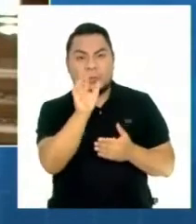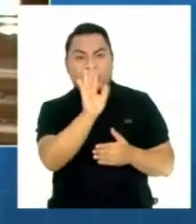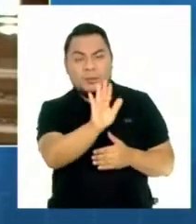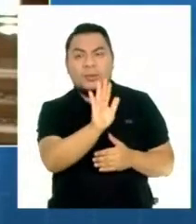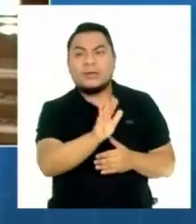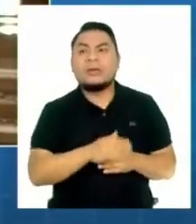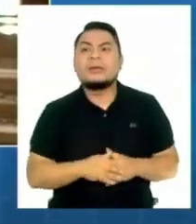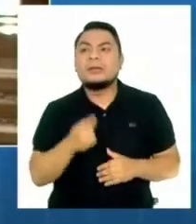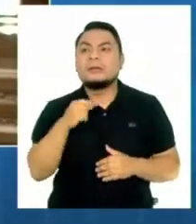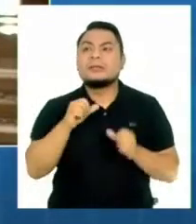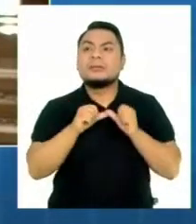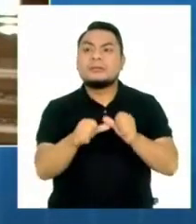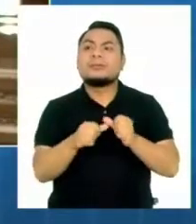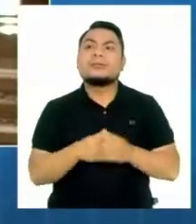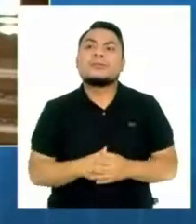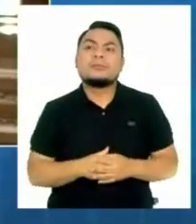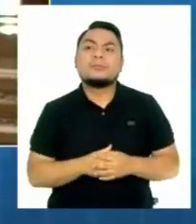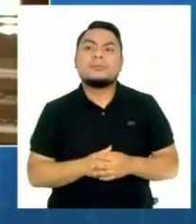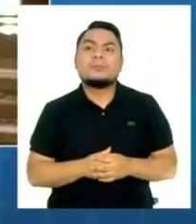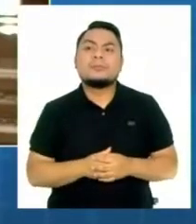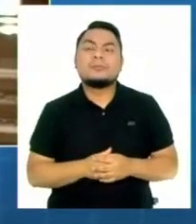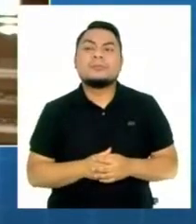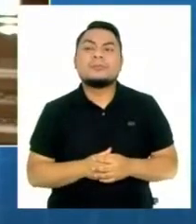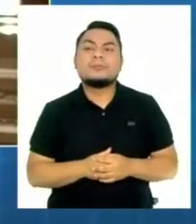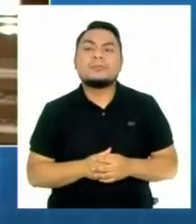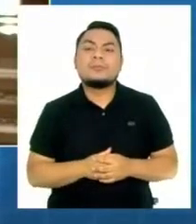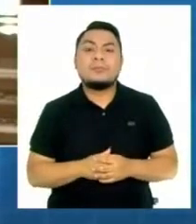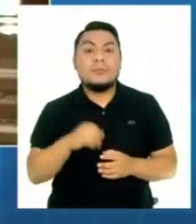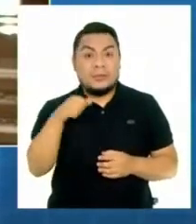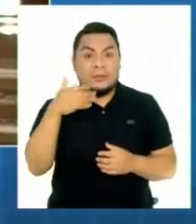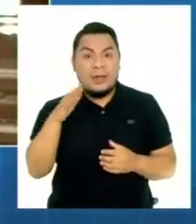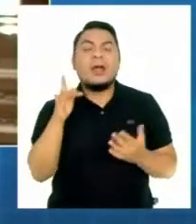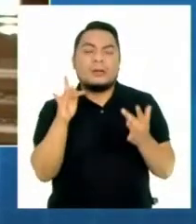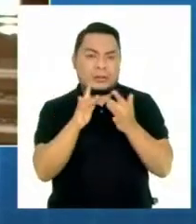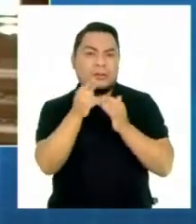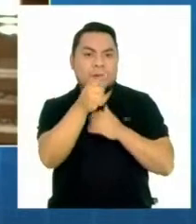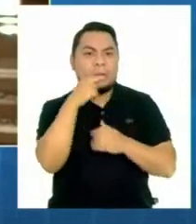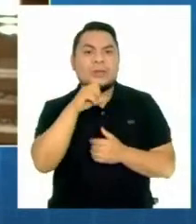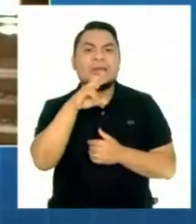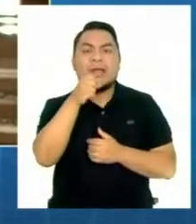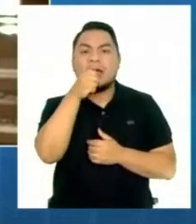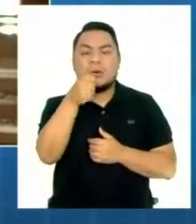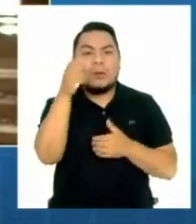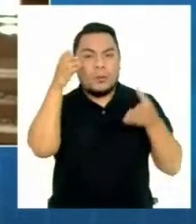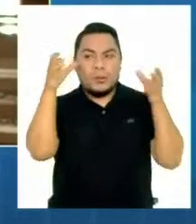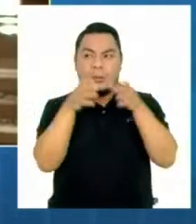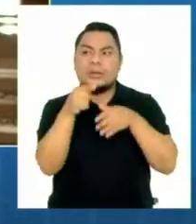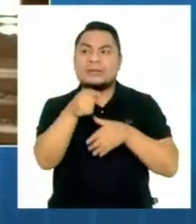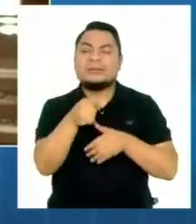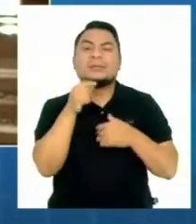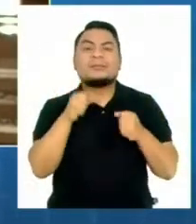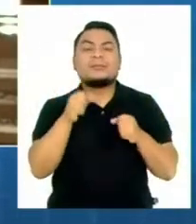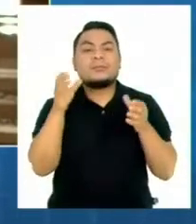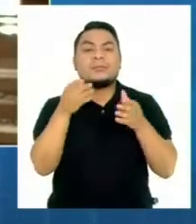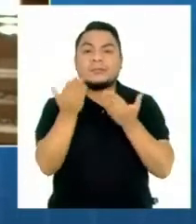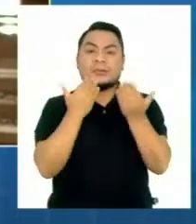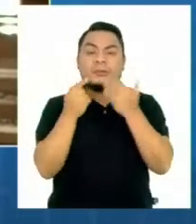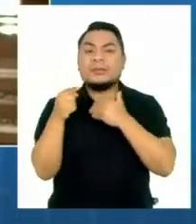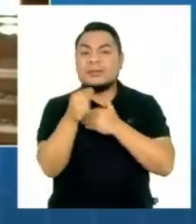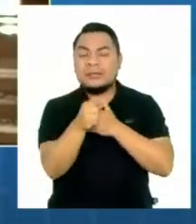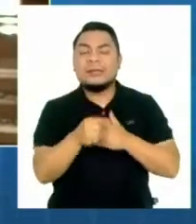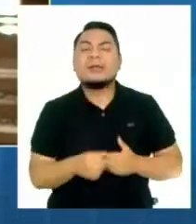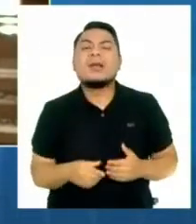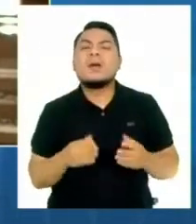continuar con la señal. Vamos ya con Erick, vamos con Erick Guerrero que se encuentra, como lo decías, en el Congreso de la